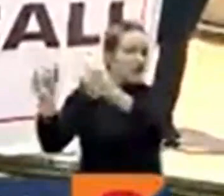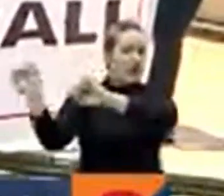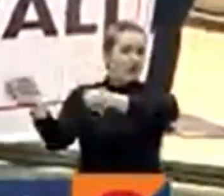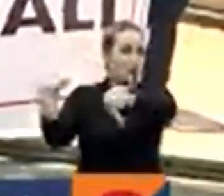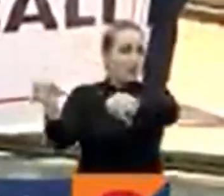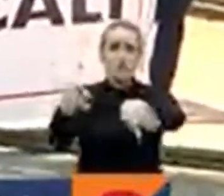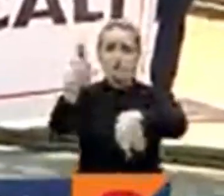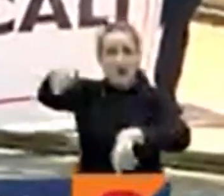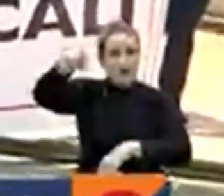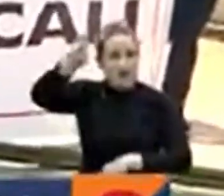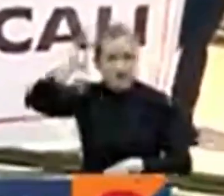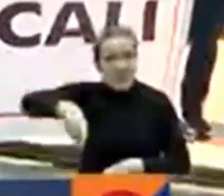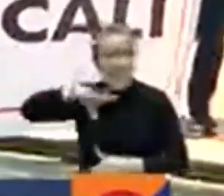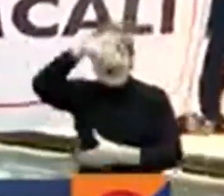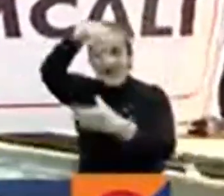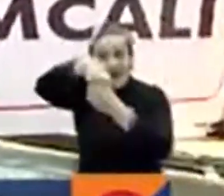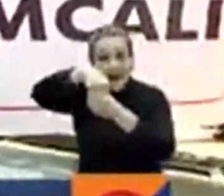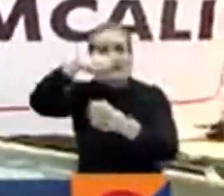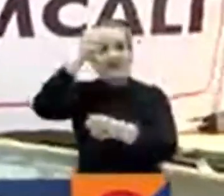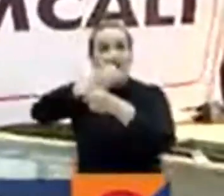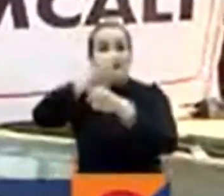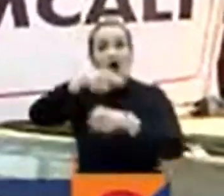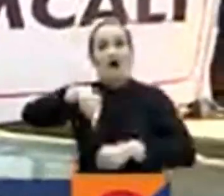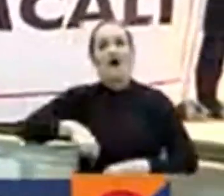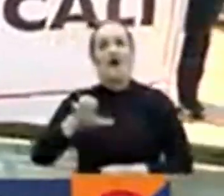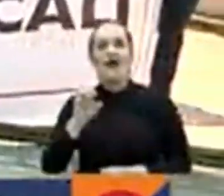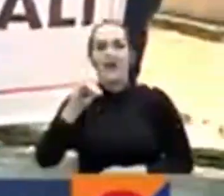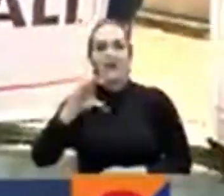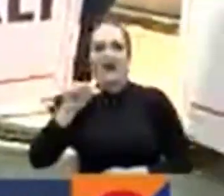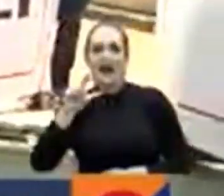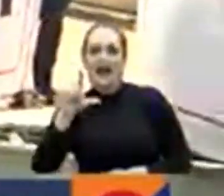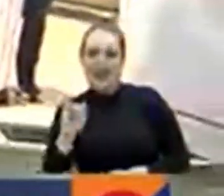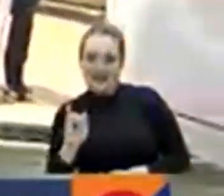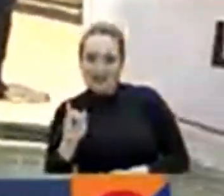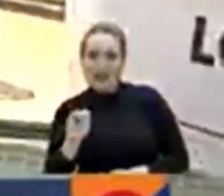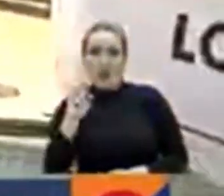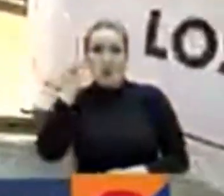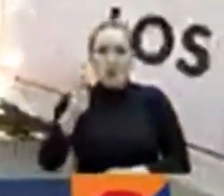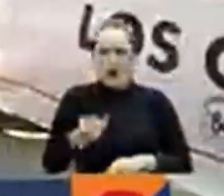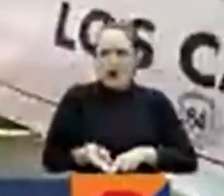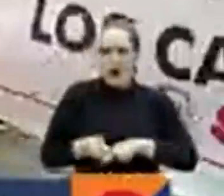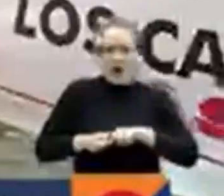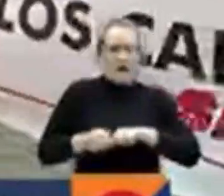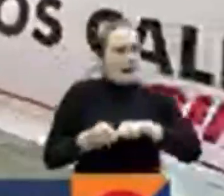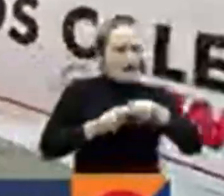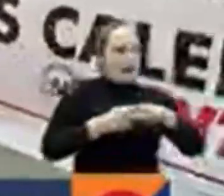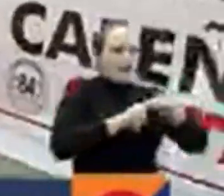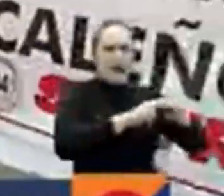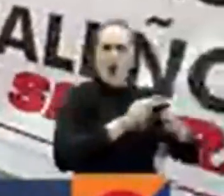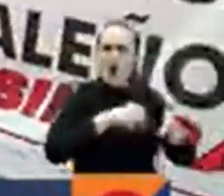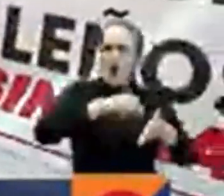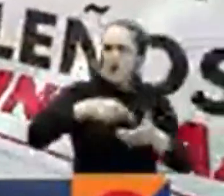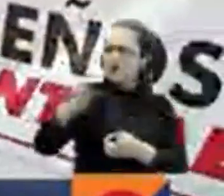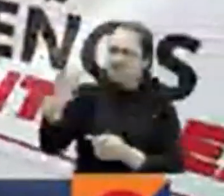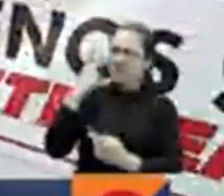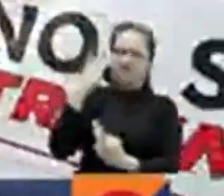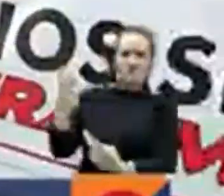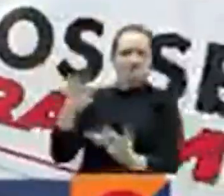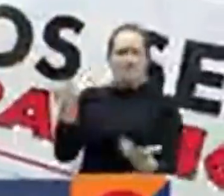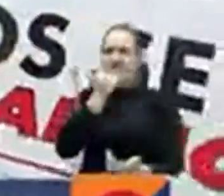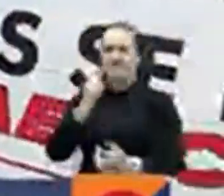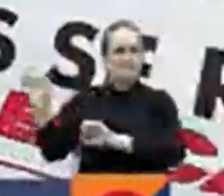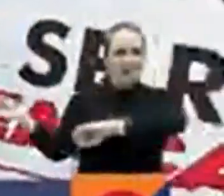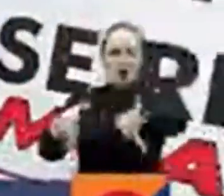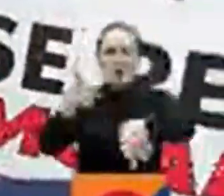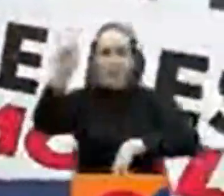de las empresas municipales de Cali en Cali debido a que los sobrecostos que ha tenido algunos contratos. Igualmente, pues, desde la